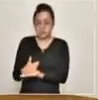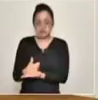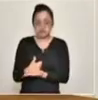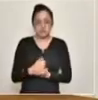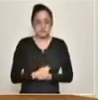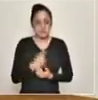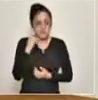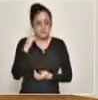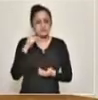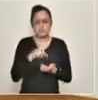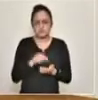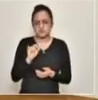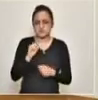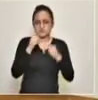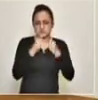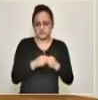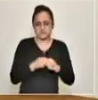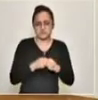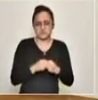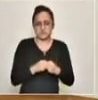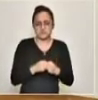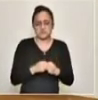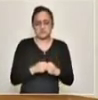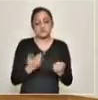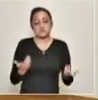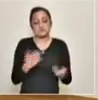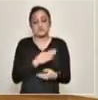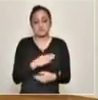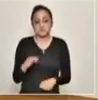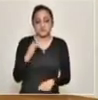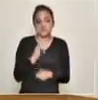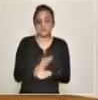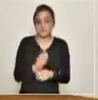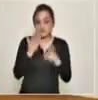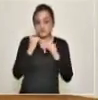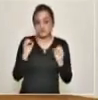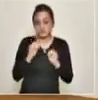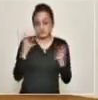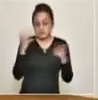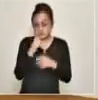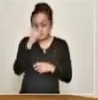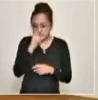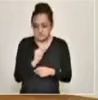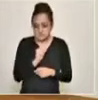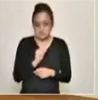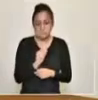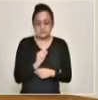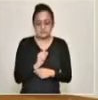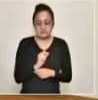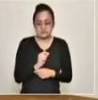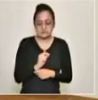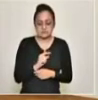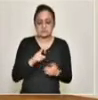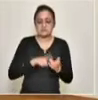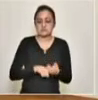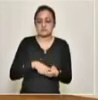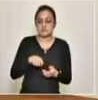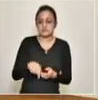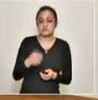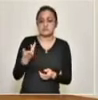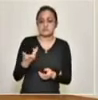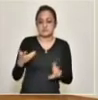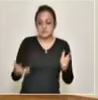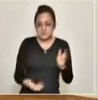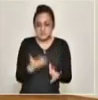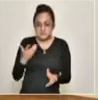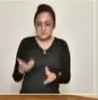Estoy seguro que, bueno, no habrá errores en la minería, en la